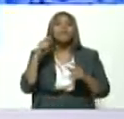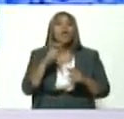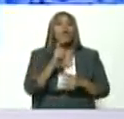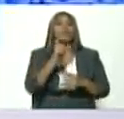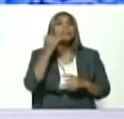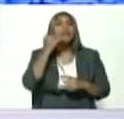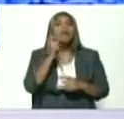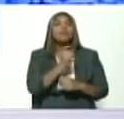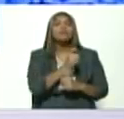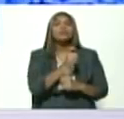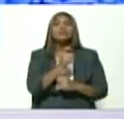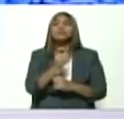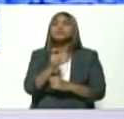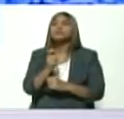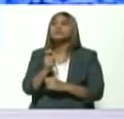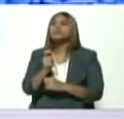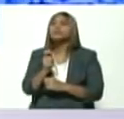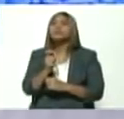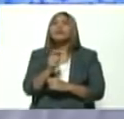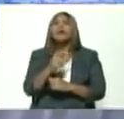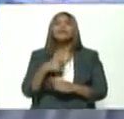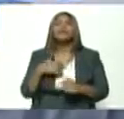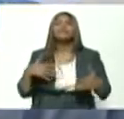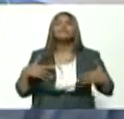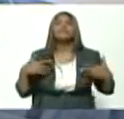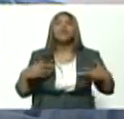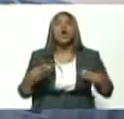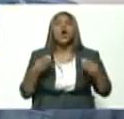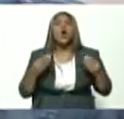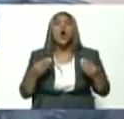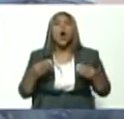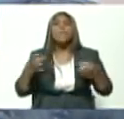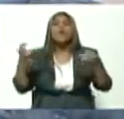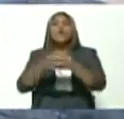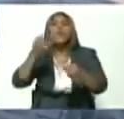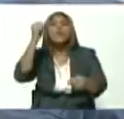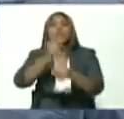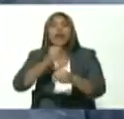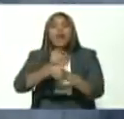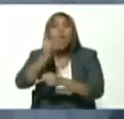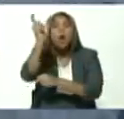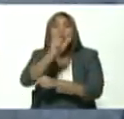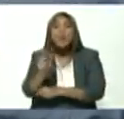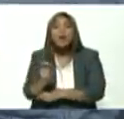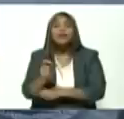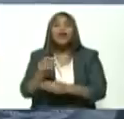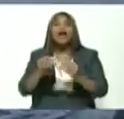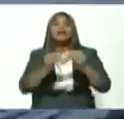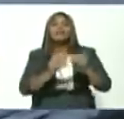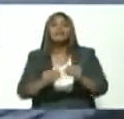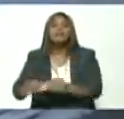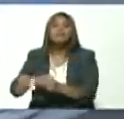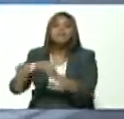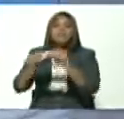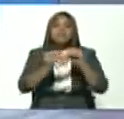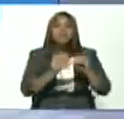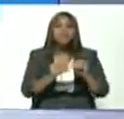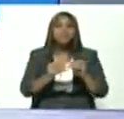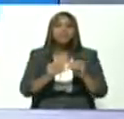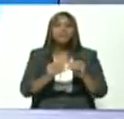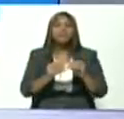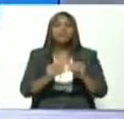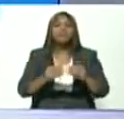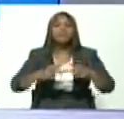teléfono para sentir la satisfacción de cómo la clase obrera de Guayana está haciendo algo